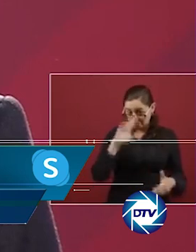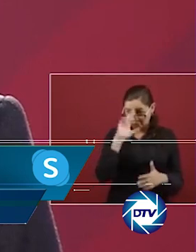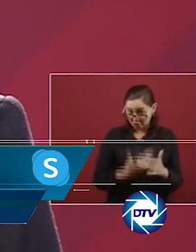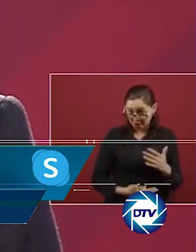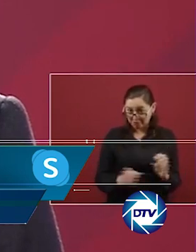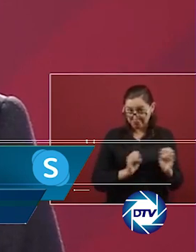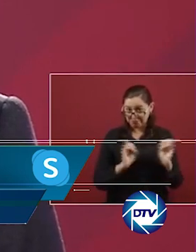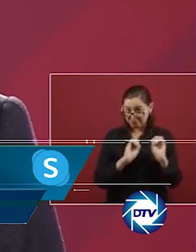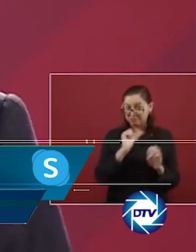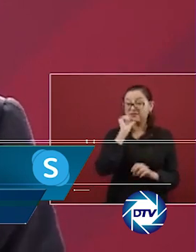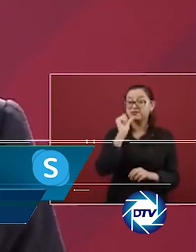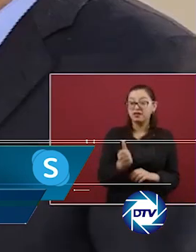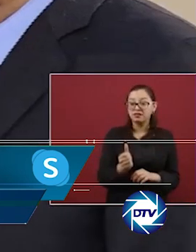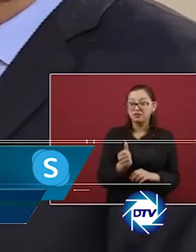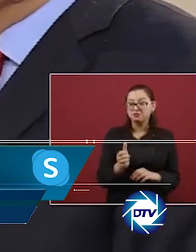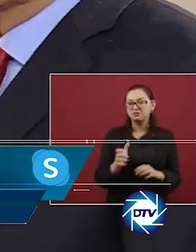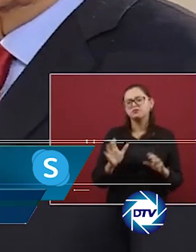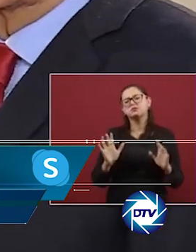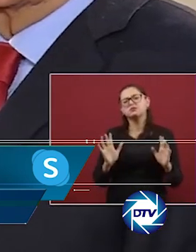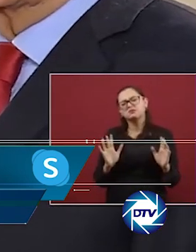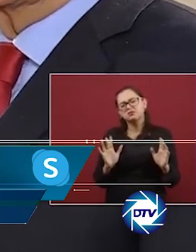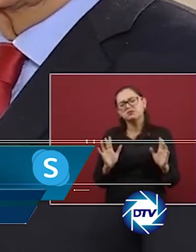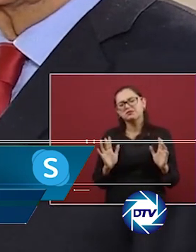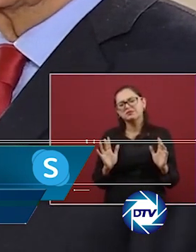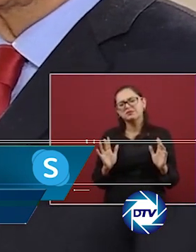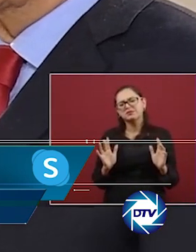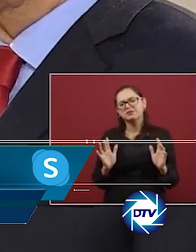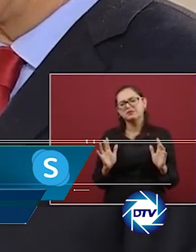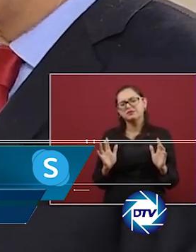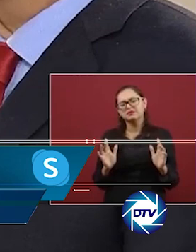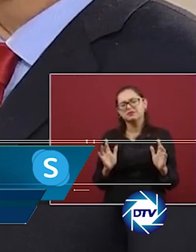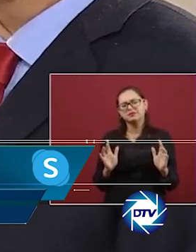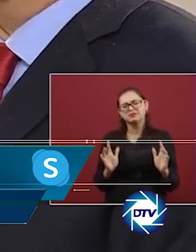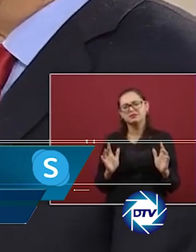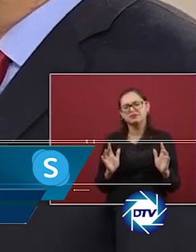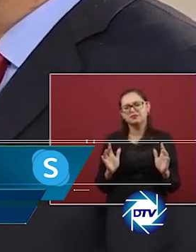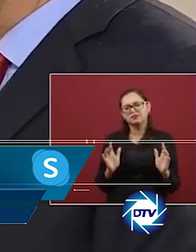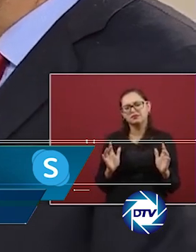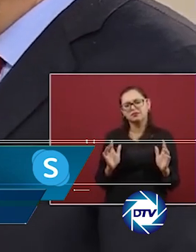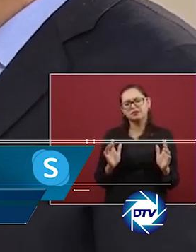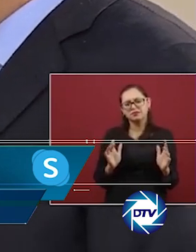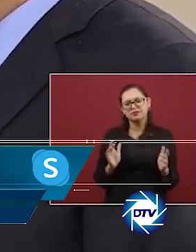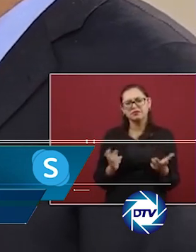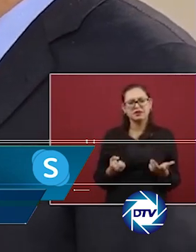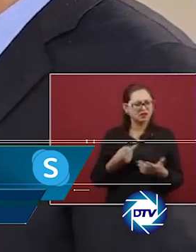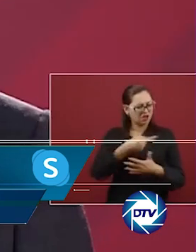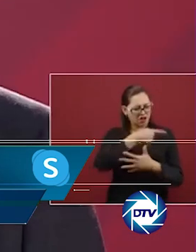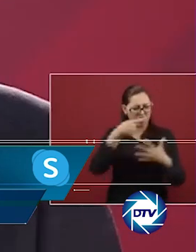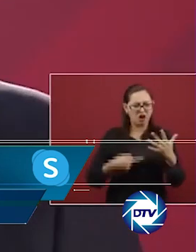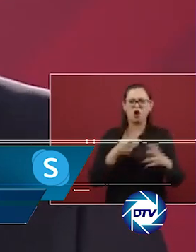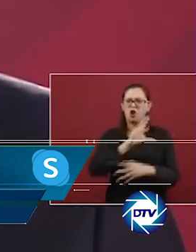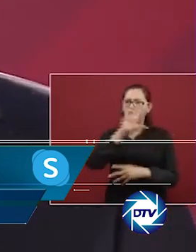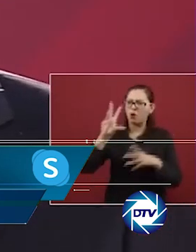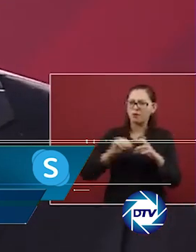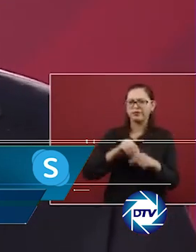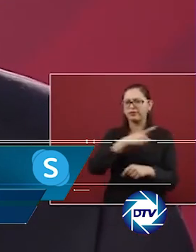con José Martín Flores, que fue el que fue asesinado en 2005, que se llama Frida Flores López. Así